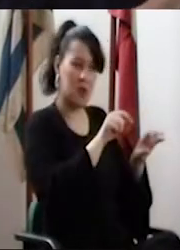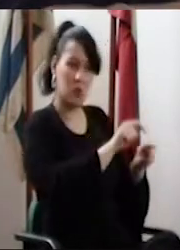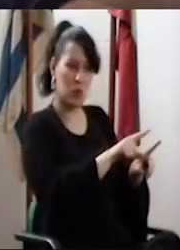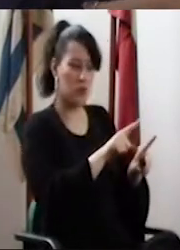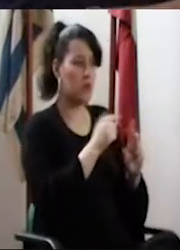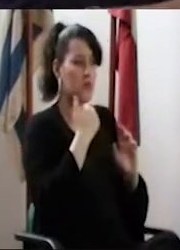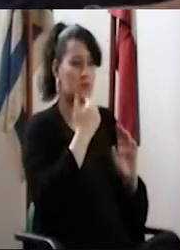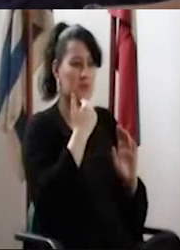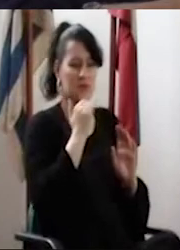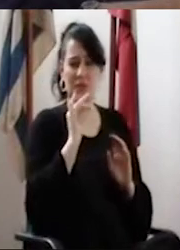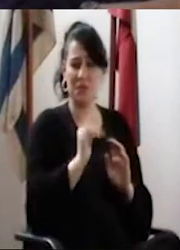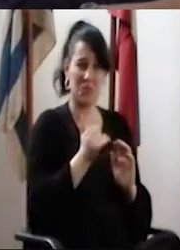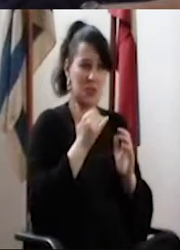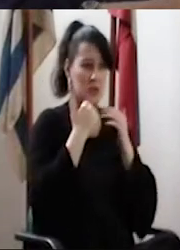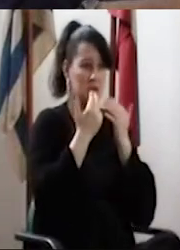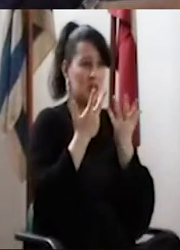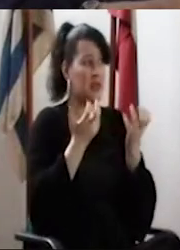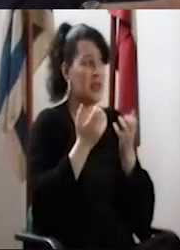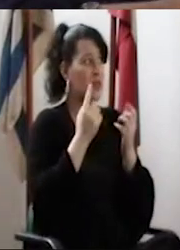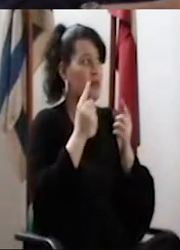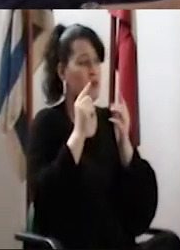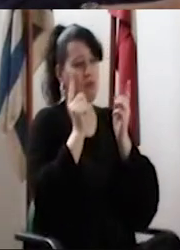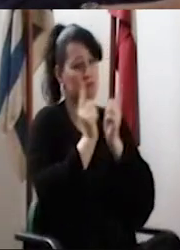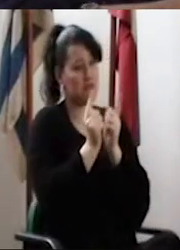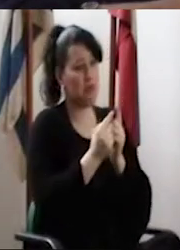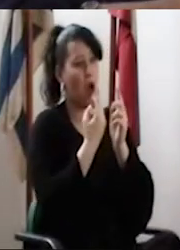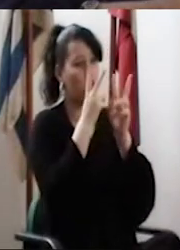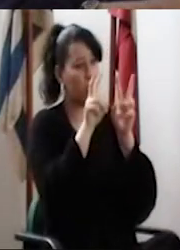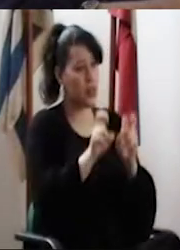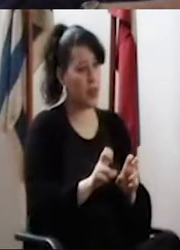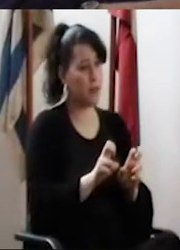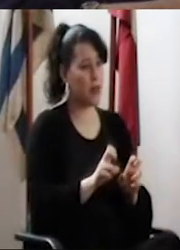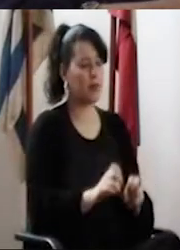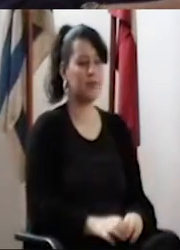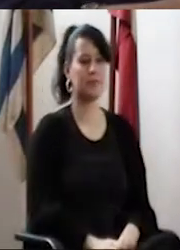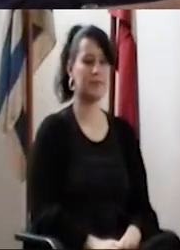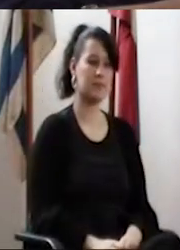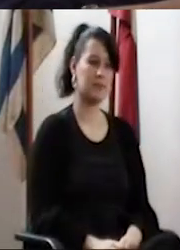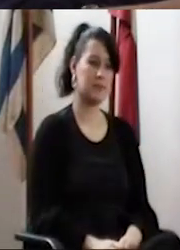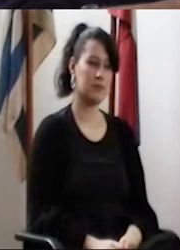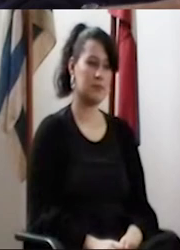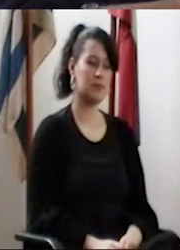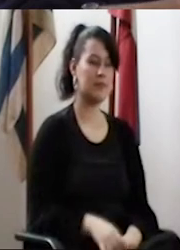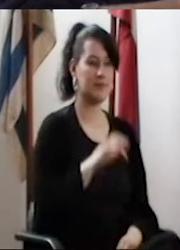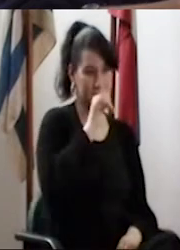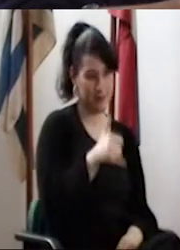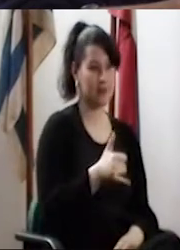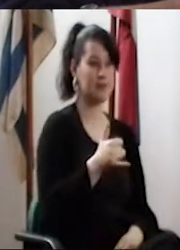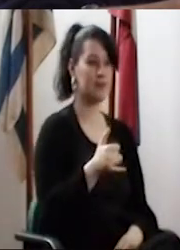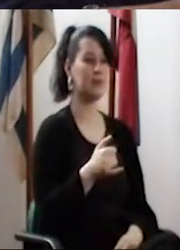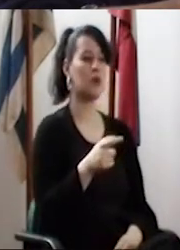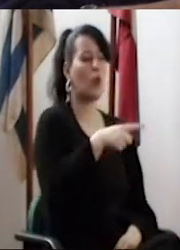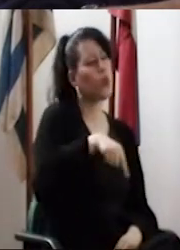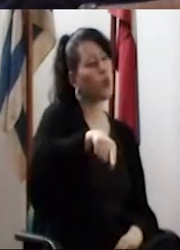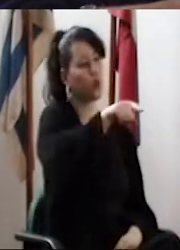sé, como te parezca vos, no sé qué dice que... Sí, no sé si querés hacer alguna puntualización en algún aspecto... Claro, yo venía con